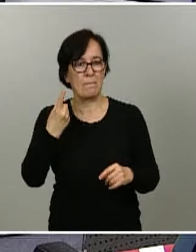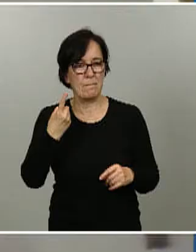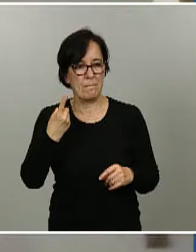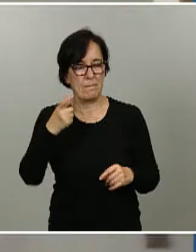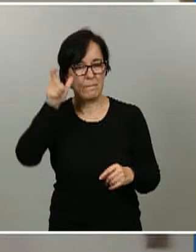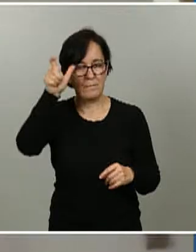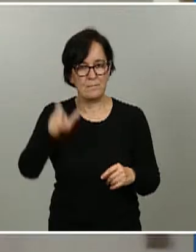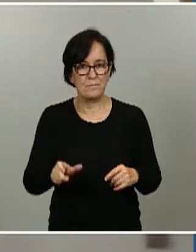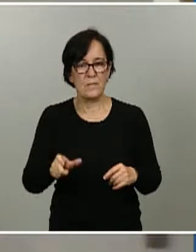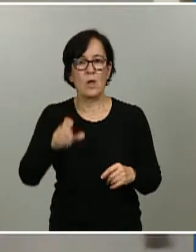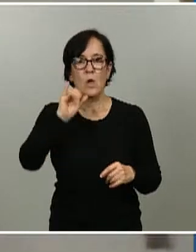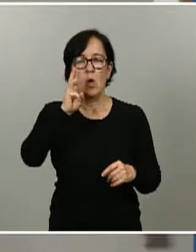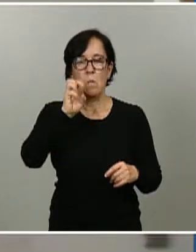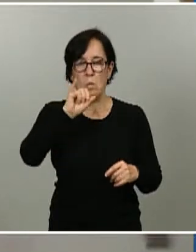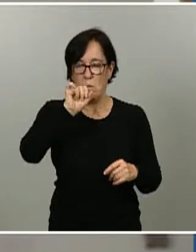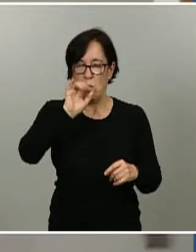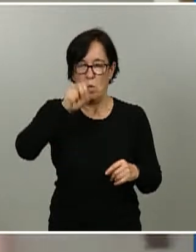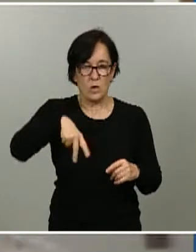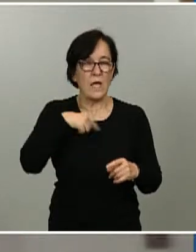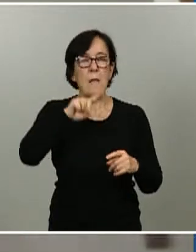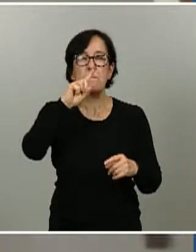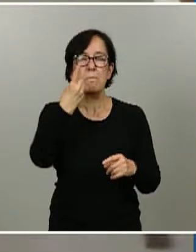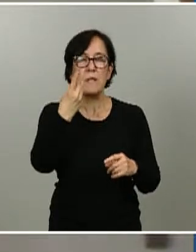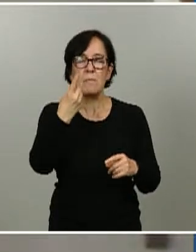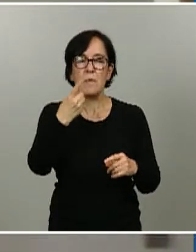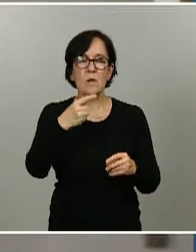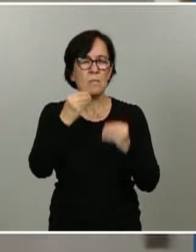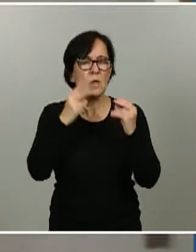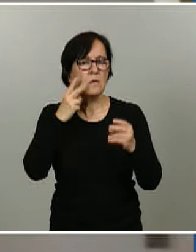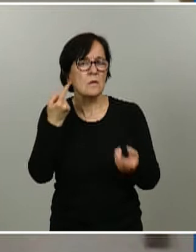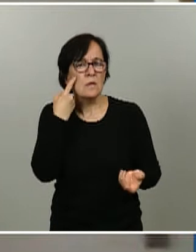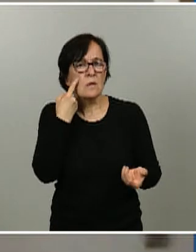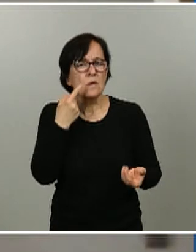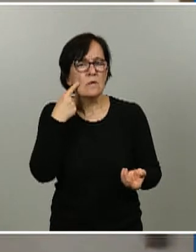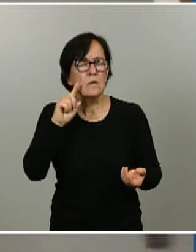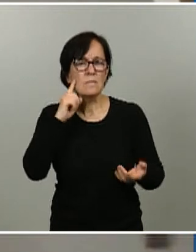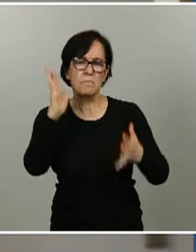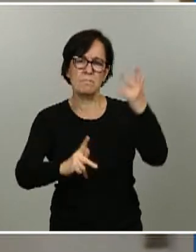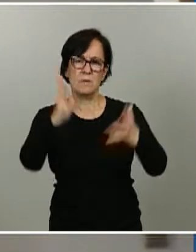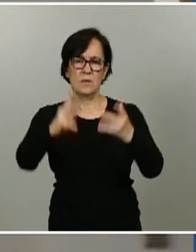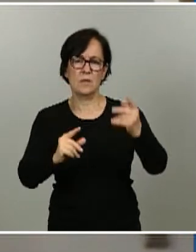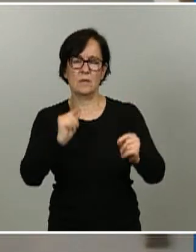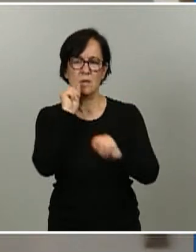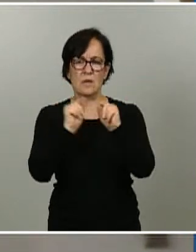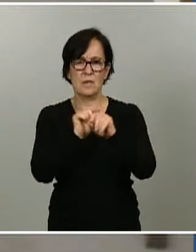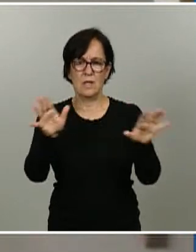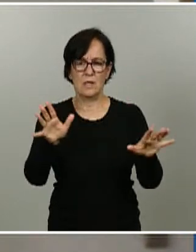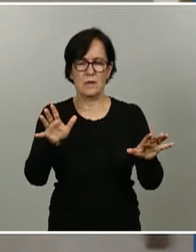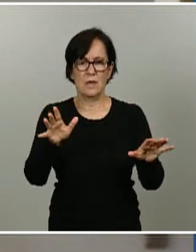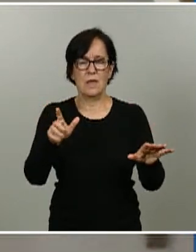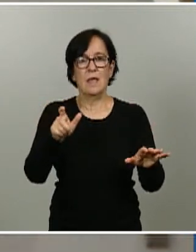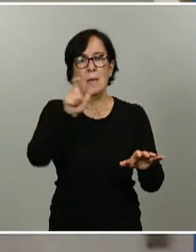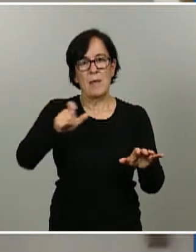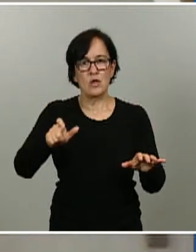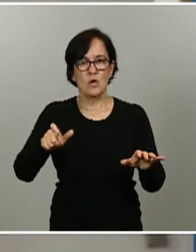doctora Poyán. En primer lugar, si se ha observado, si hay un cálculo del contagio entre personas asintomáticas, si es superior